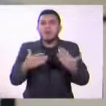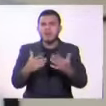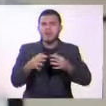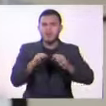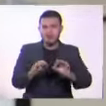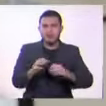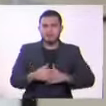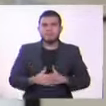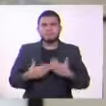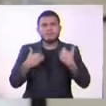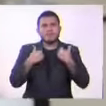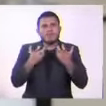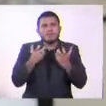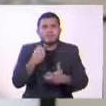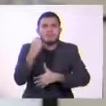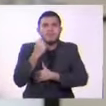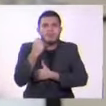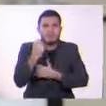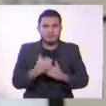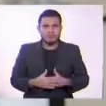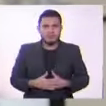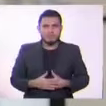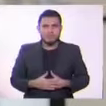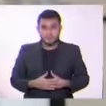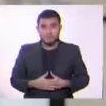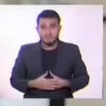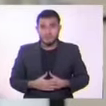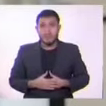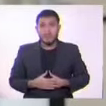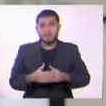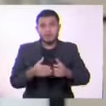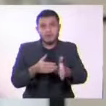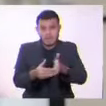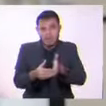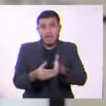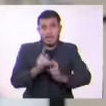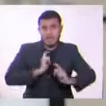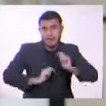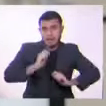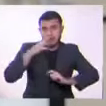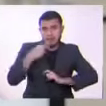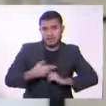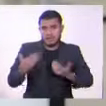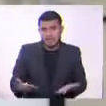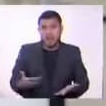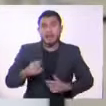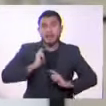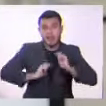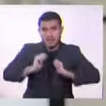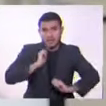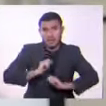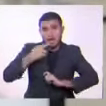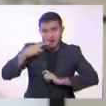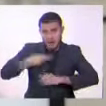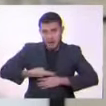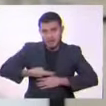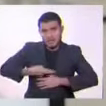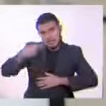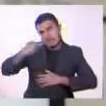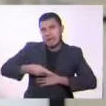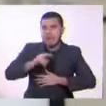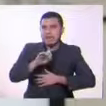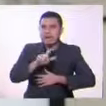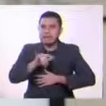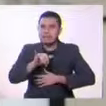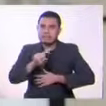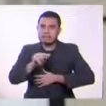teatrales tienen mucha importancia, particularmente el teatro realista. El teatro realista, al igual que toda la